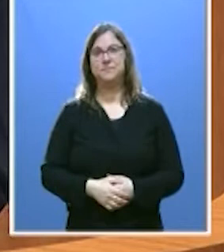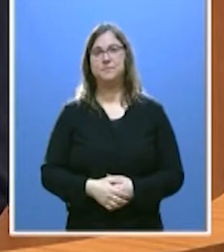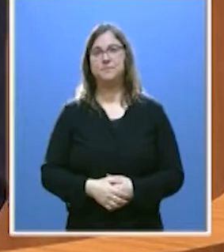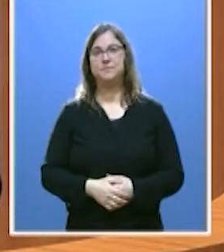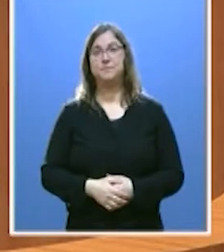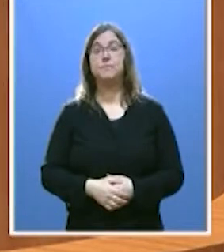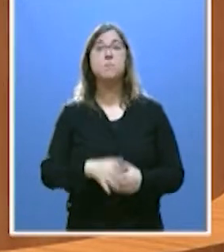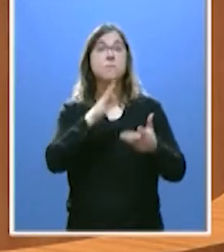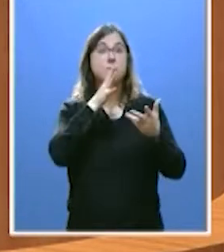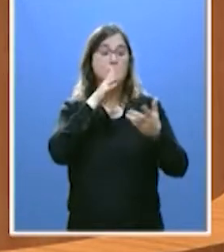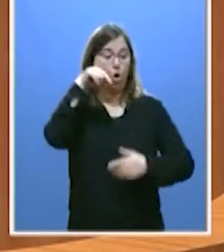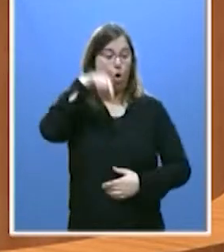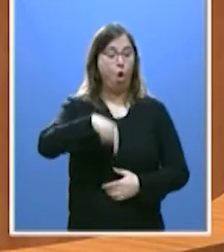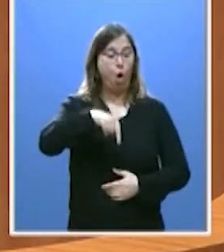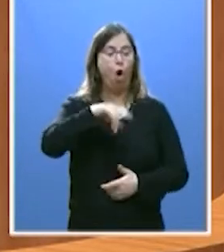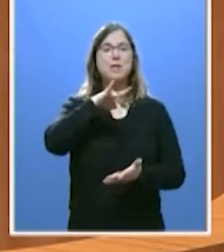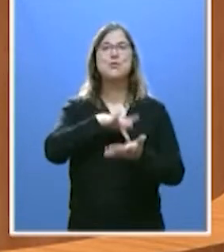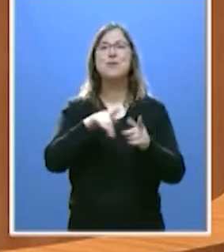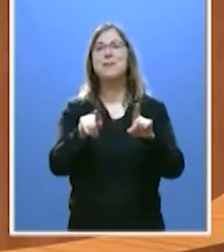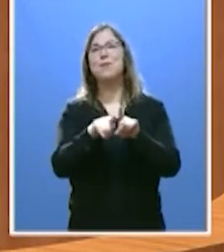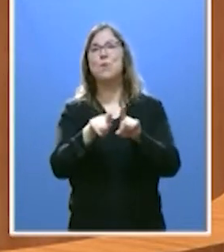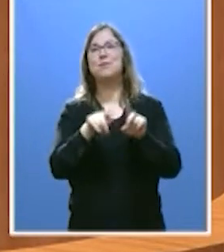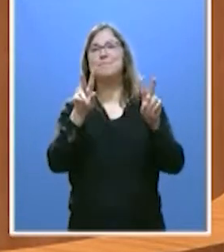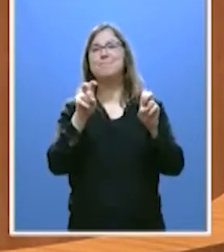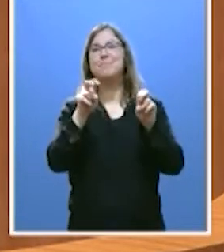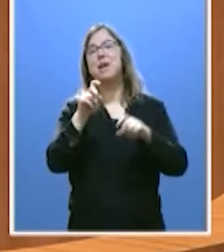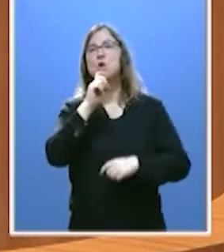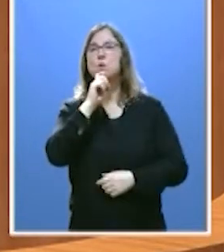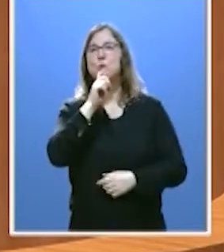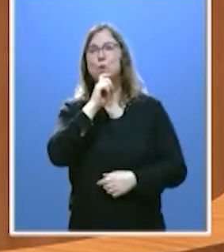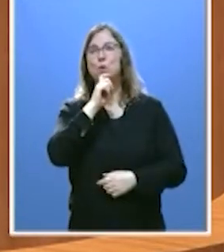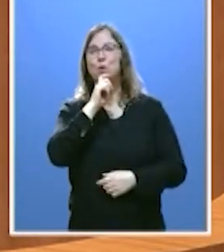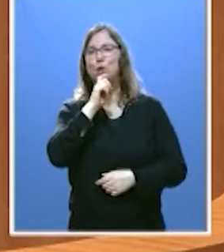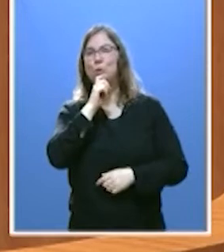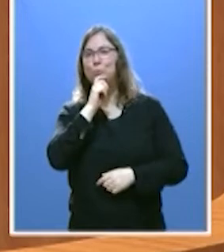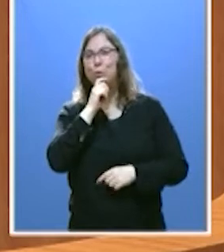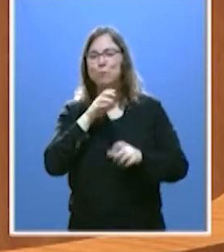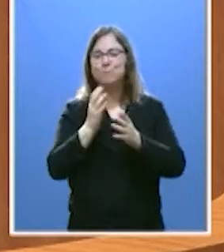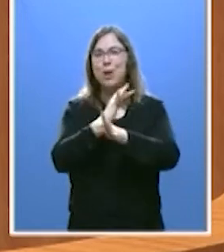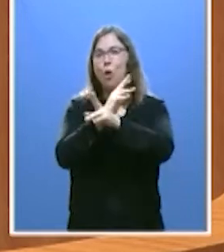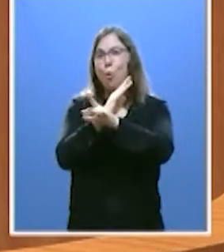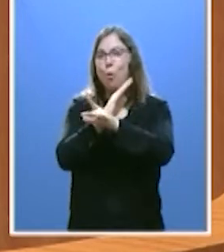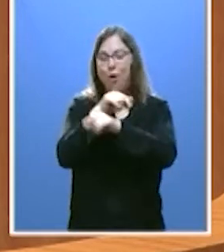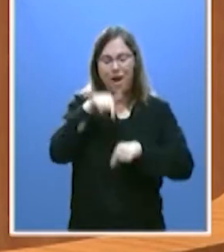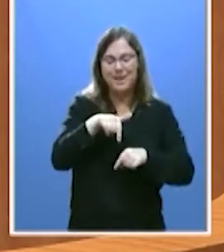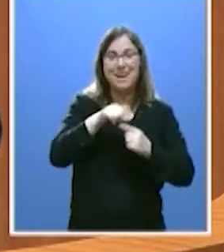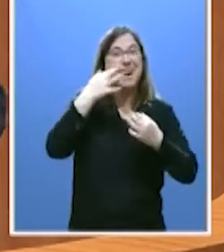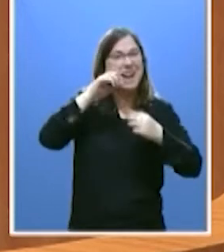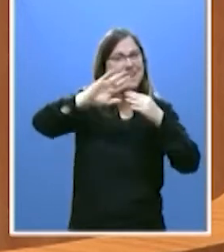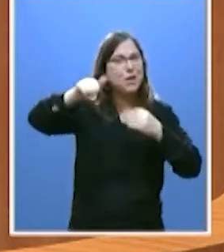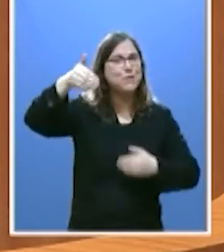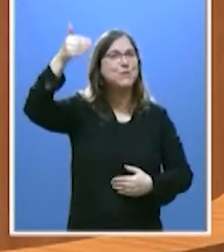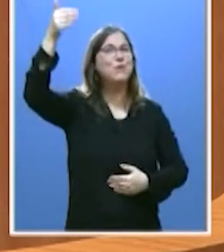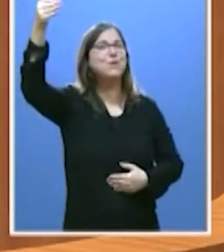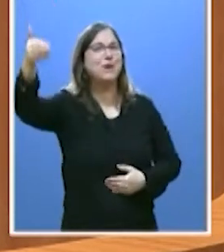Hoy se juega aquí una partida que juegan unos señores fuera de aquí. Una